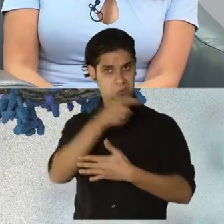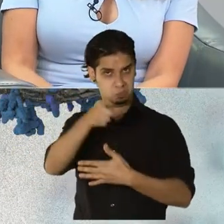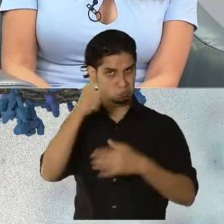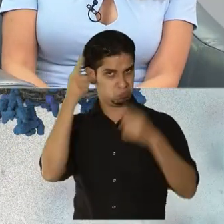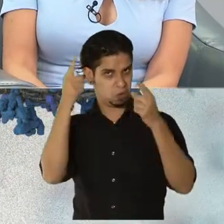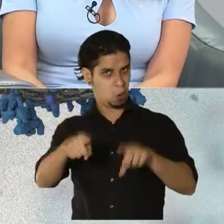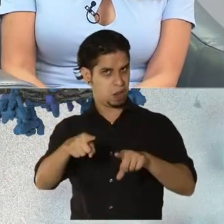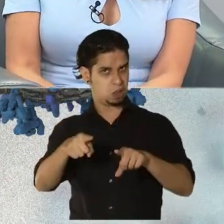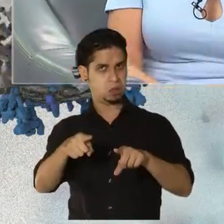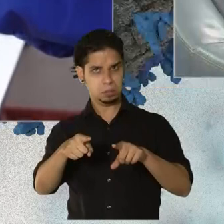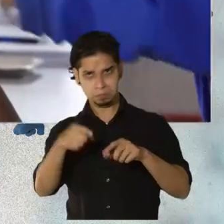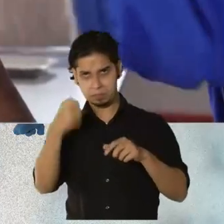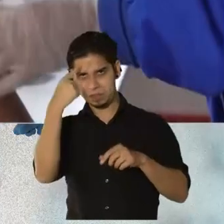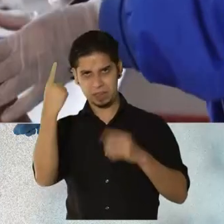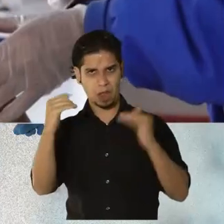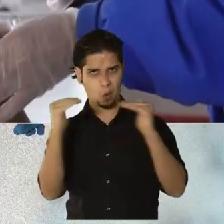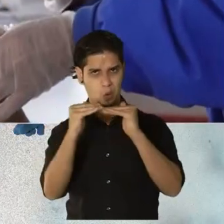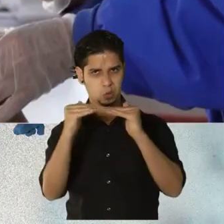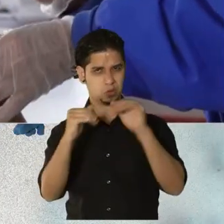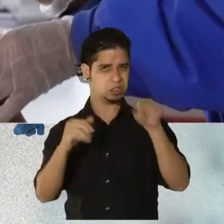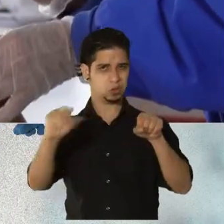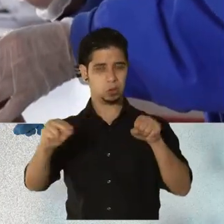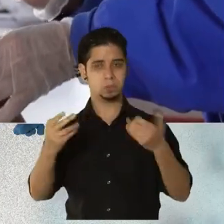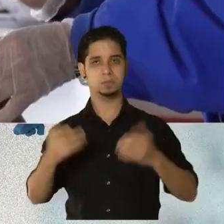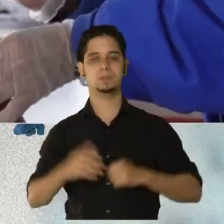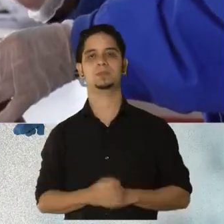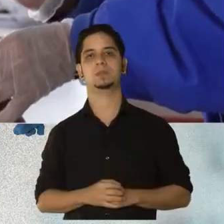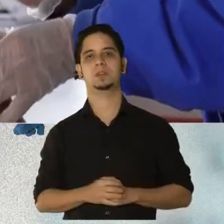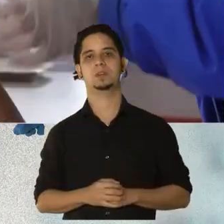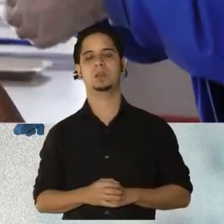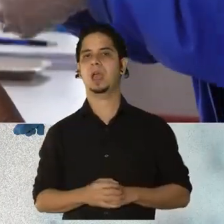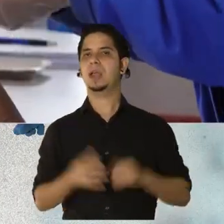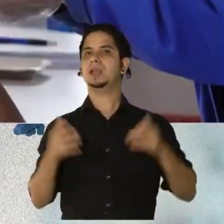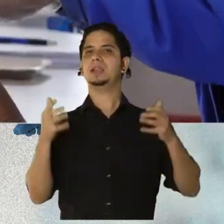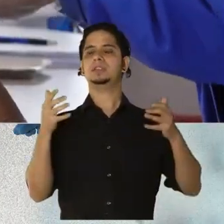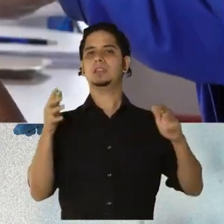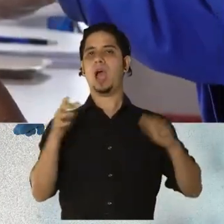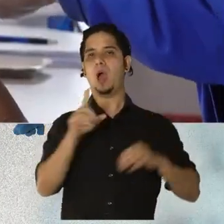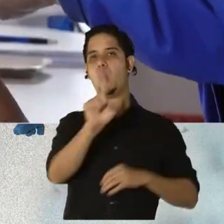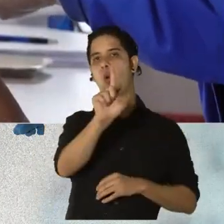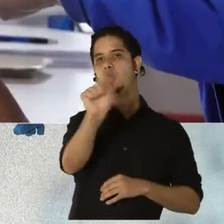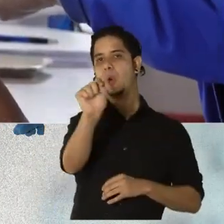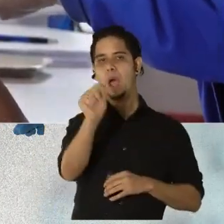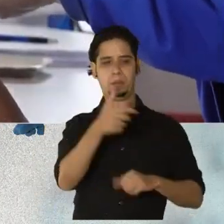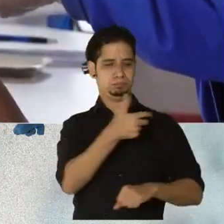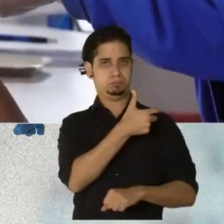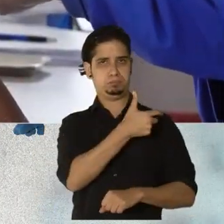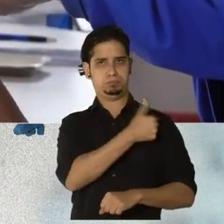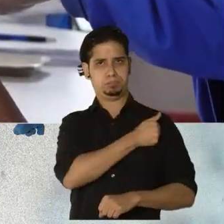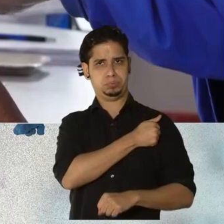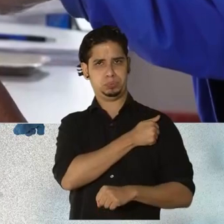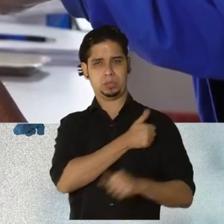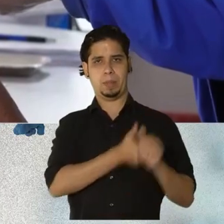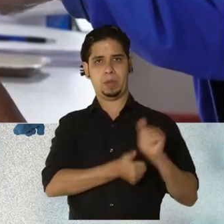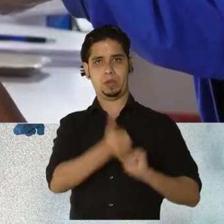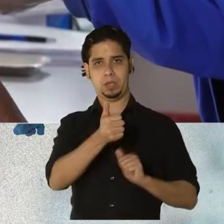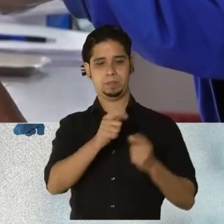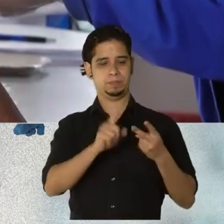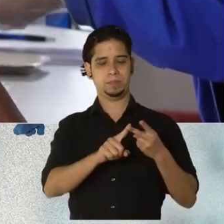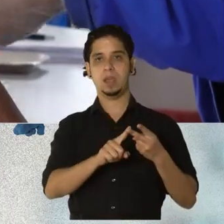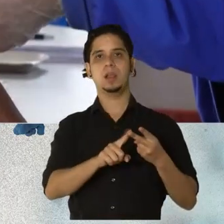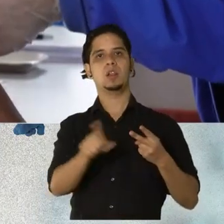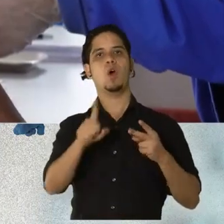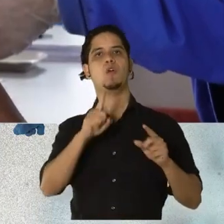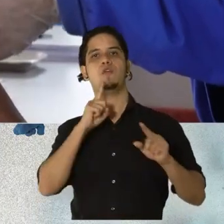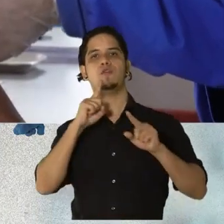justo? Bueno, definitivamente ya estamos casi, la 1A está completada. La mayoría de los first responden a estar